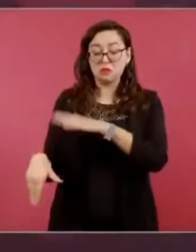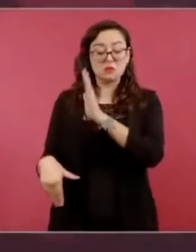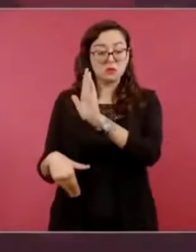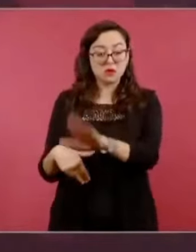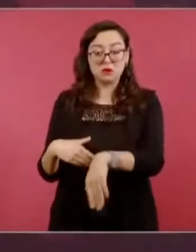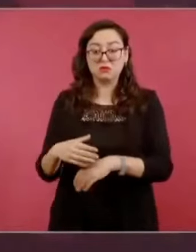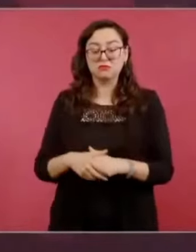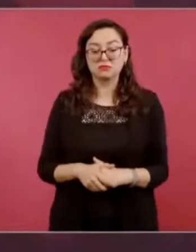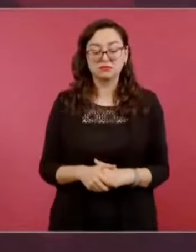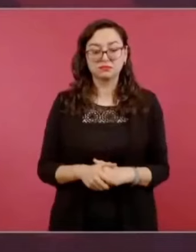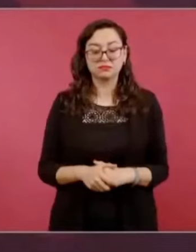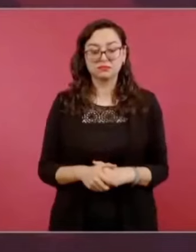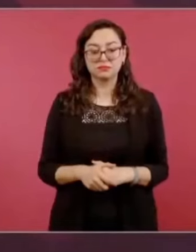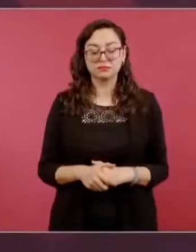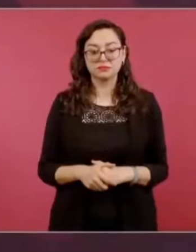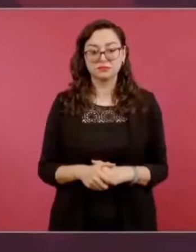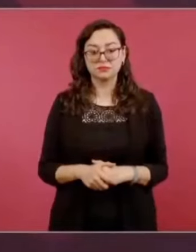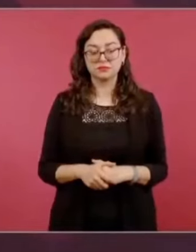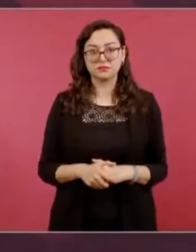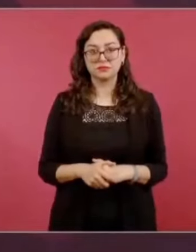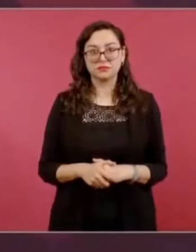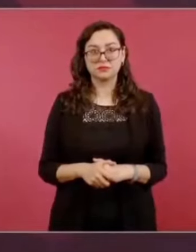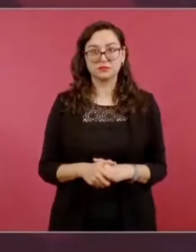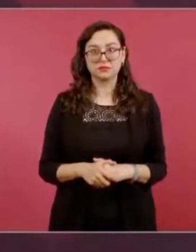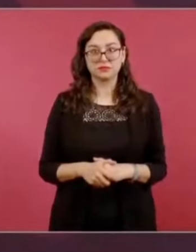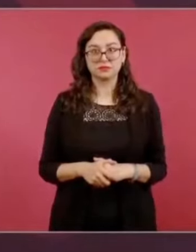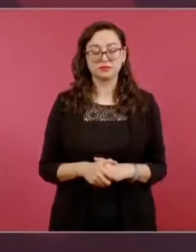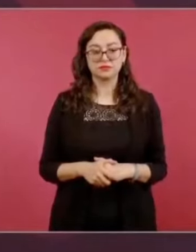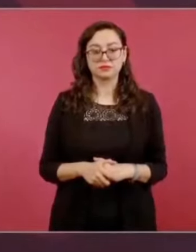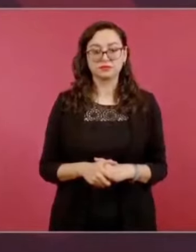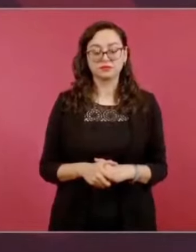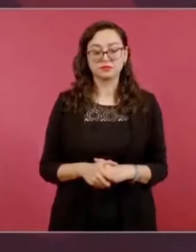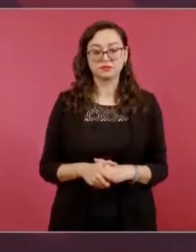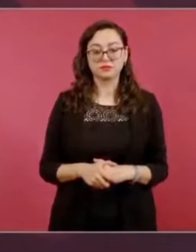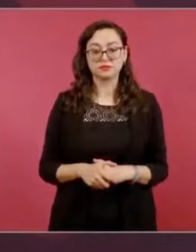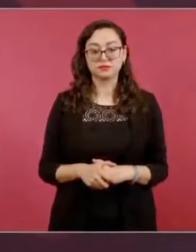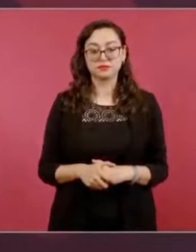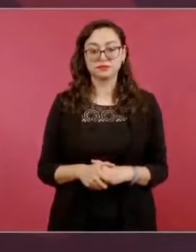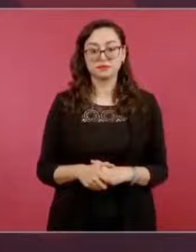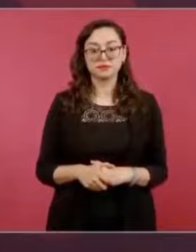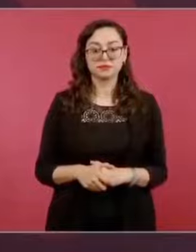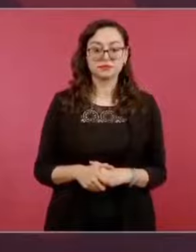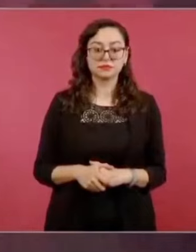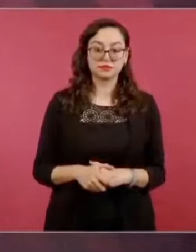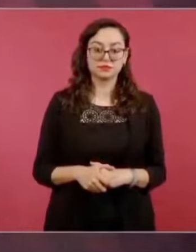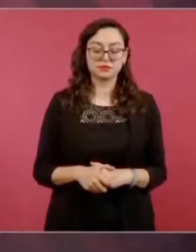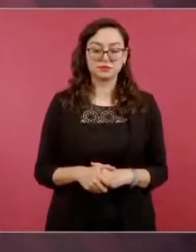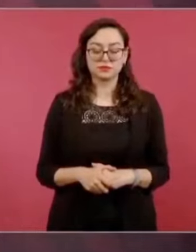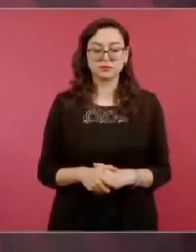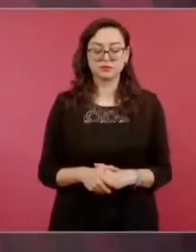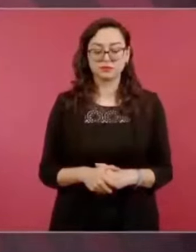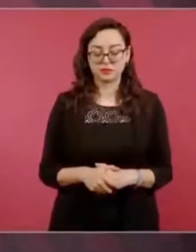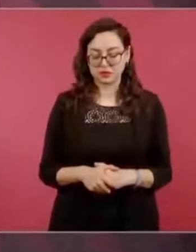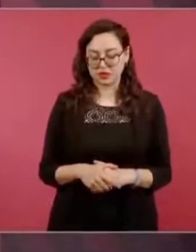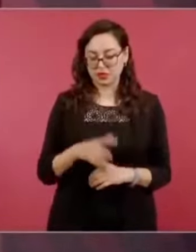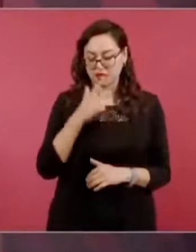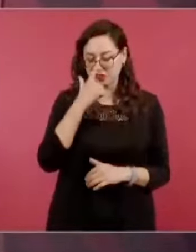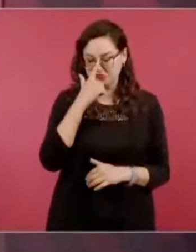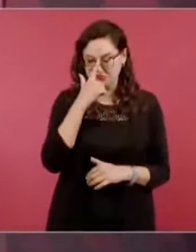Me contaron algo conmovedor de una gente que estaba ya muy mal.